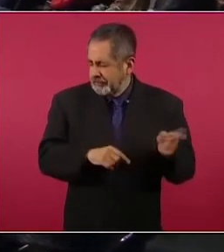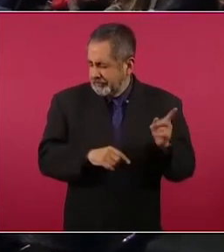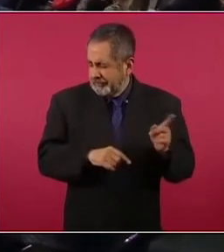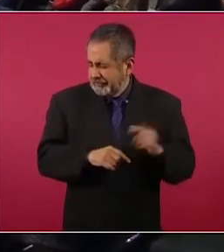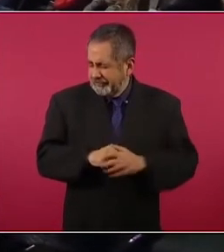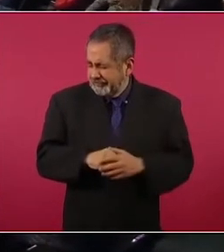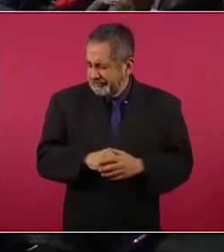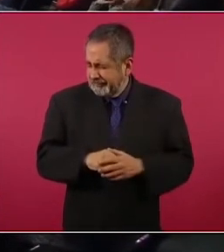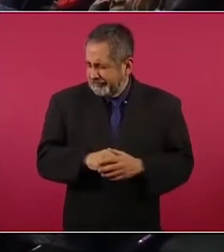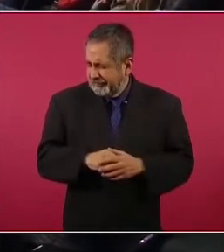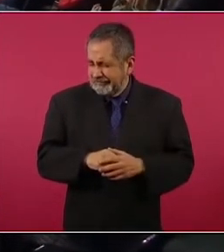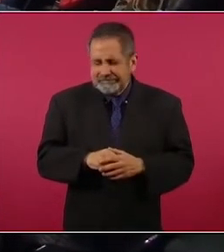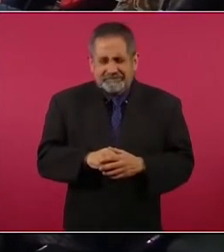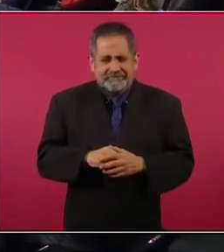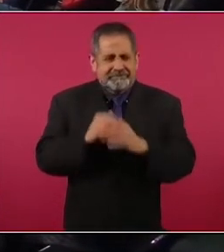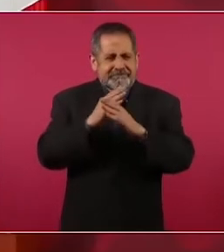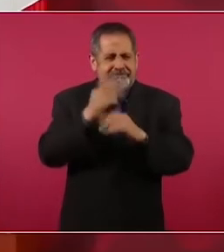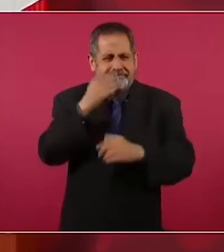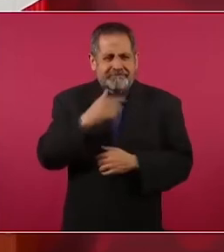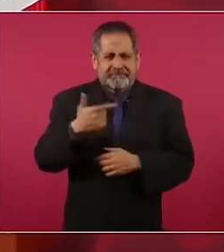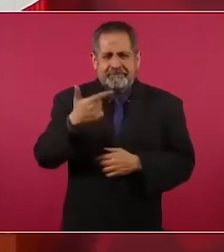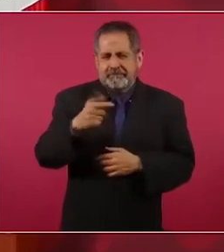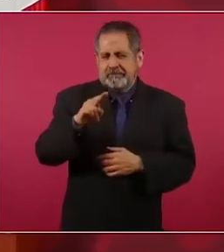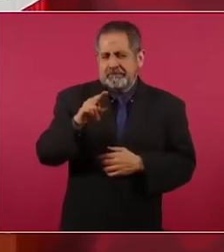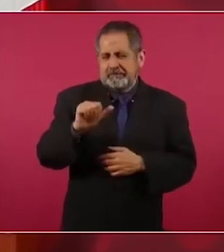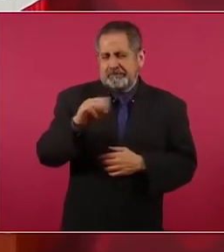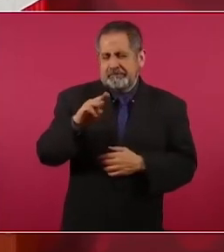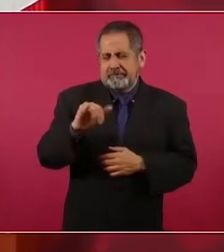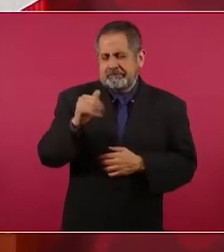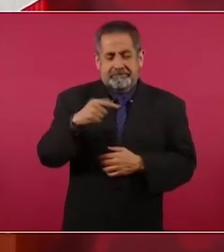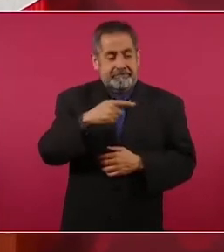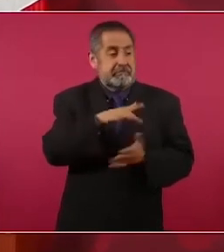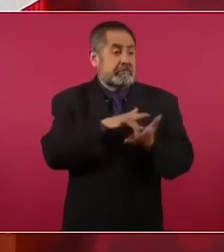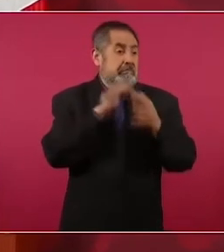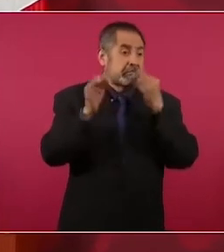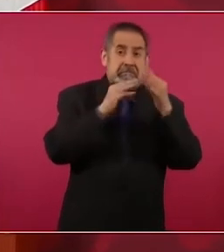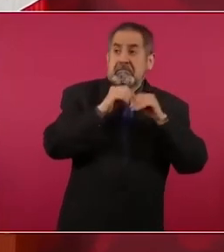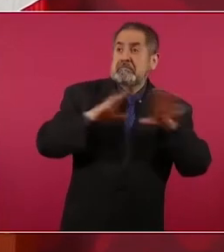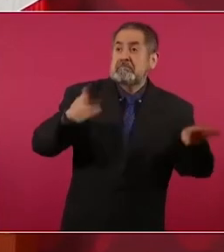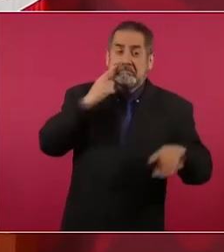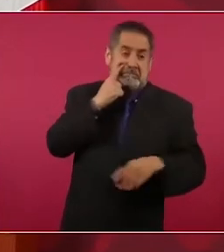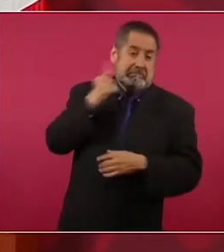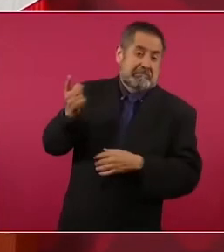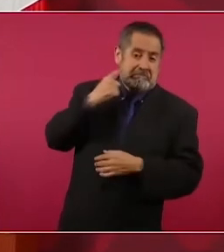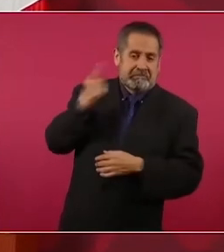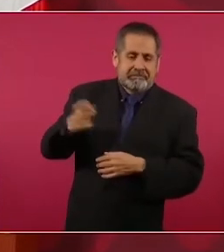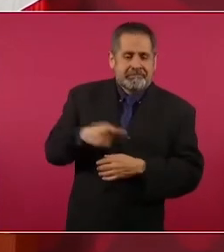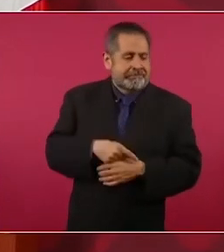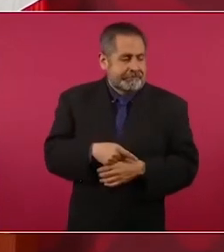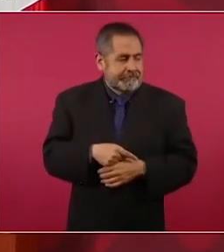bella? Ni guacamaya, ni